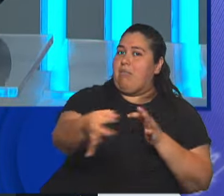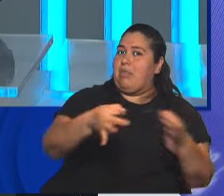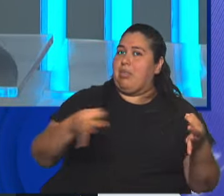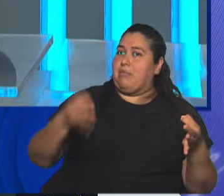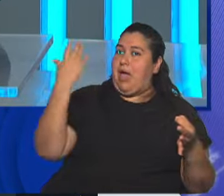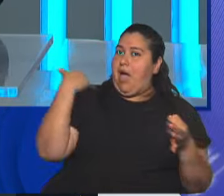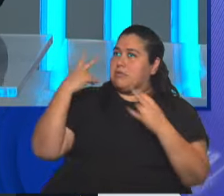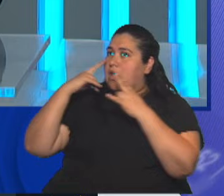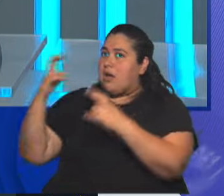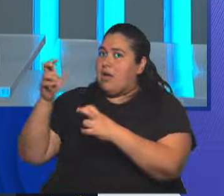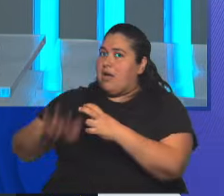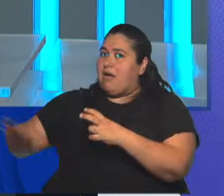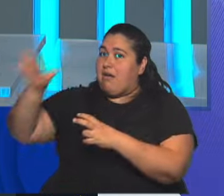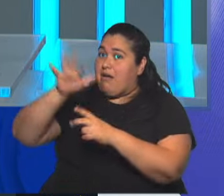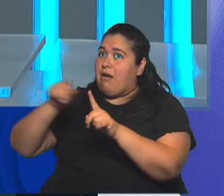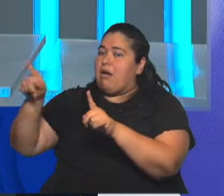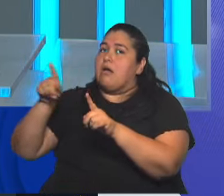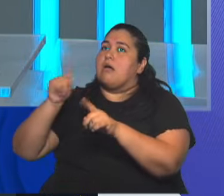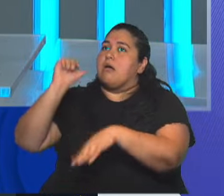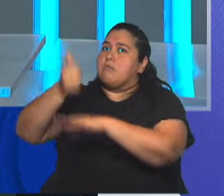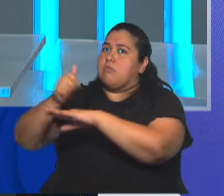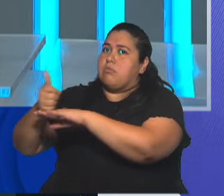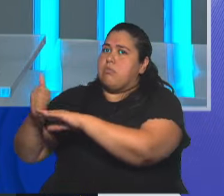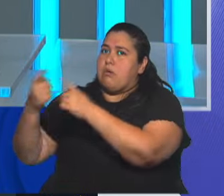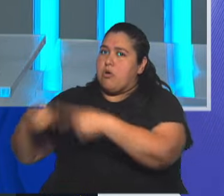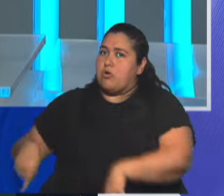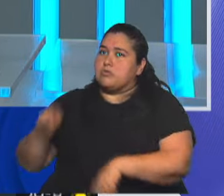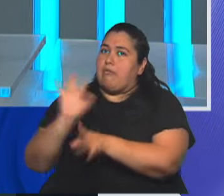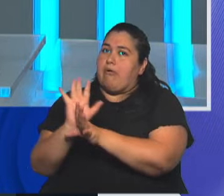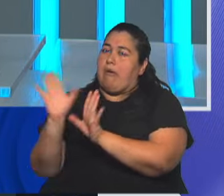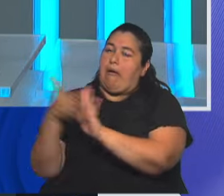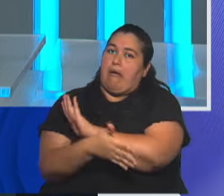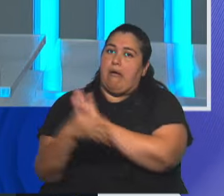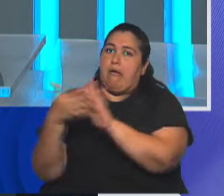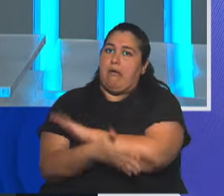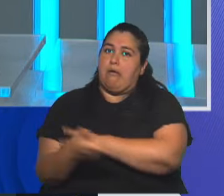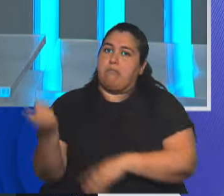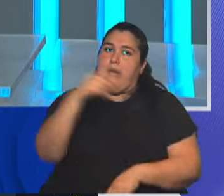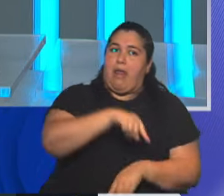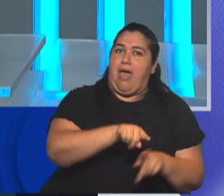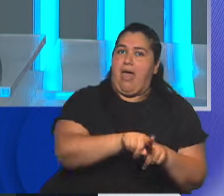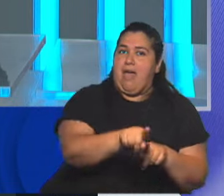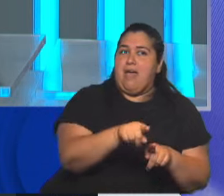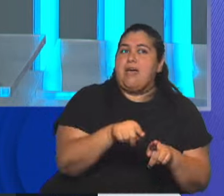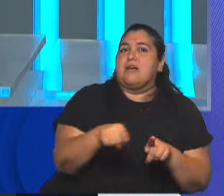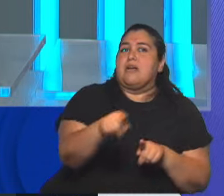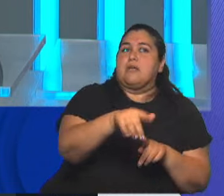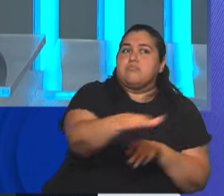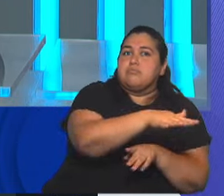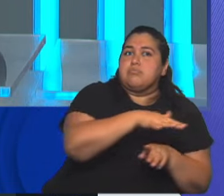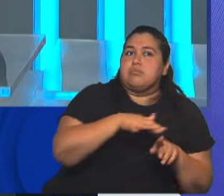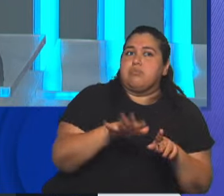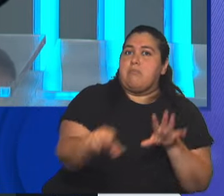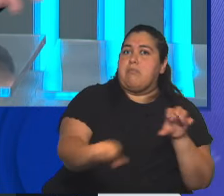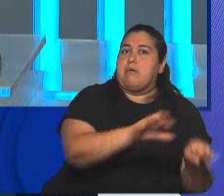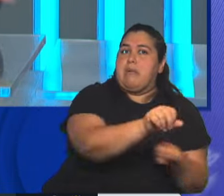investigación, las fuerzas federales llegaron allí, había algunas vías de escape también, ¿no?, para seguir con este delito y seguir, por